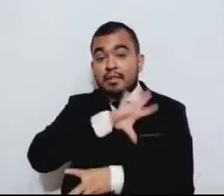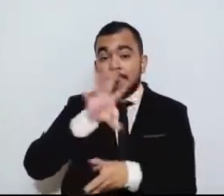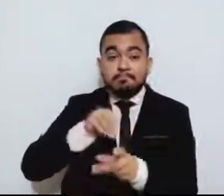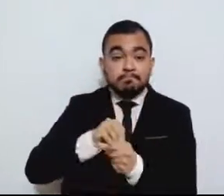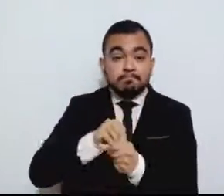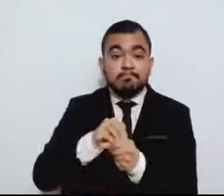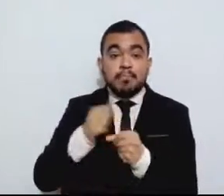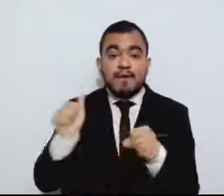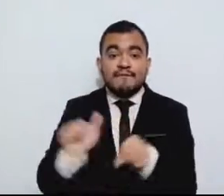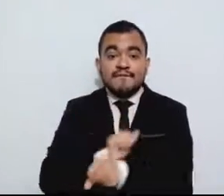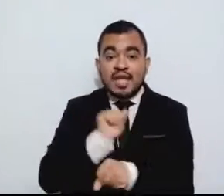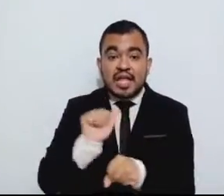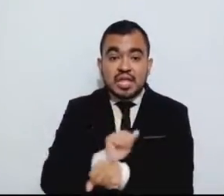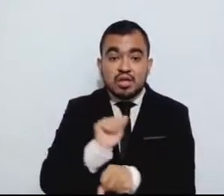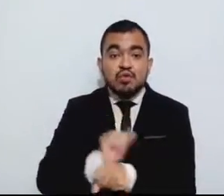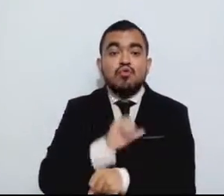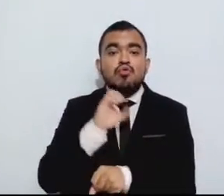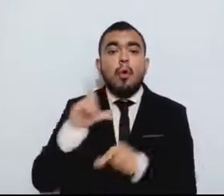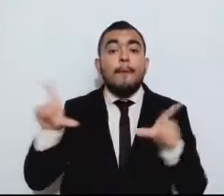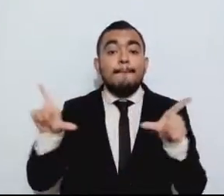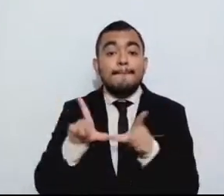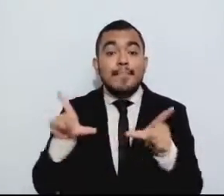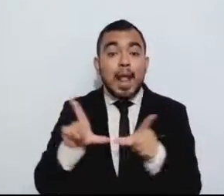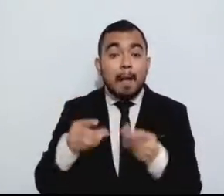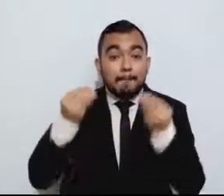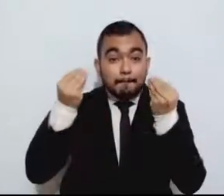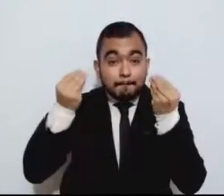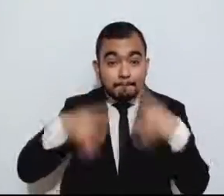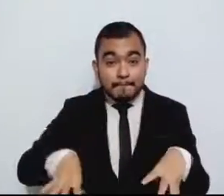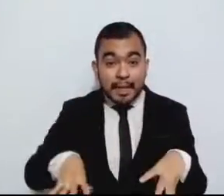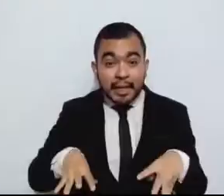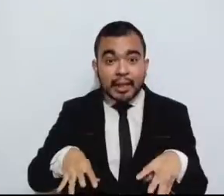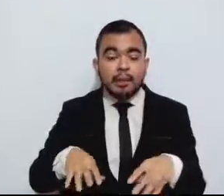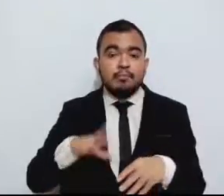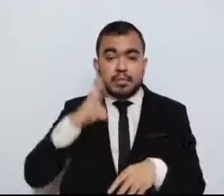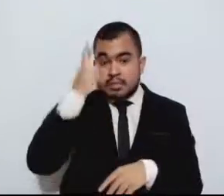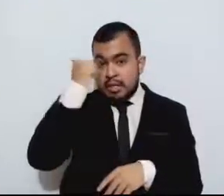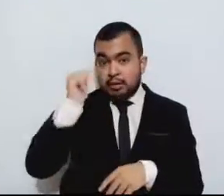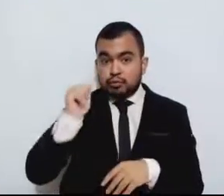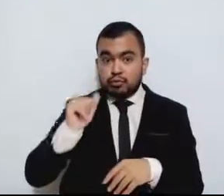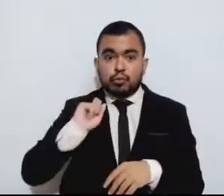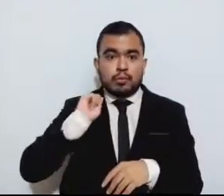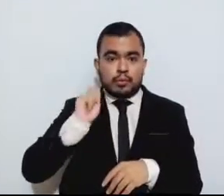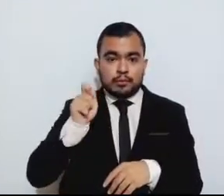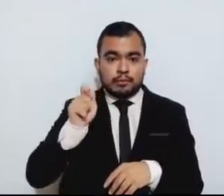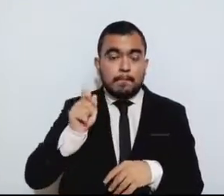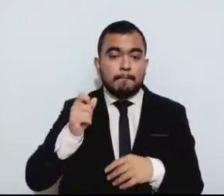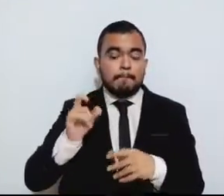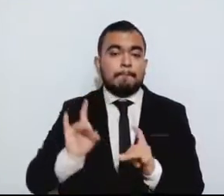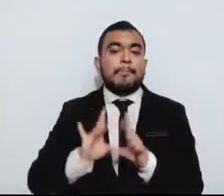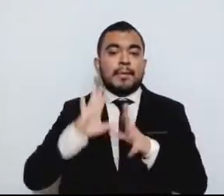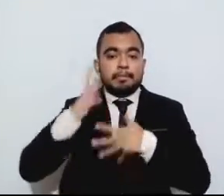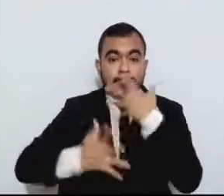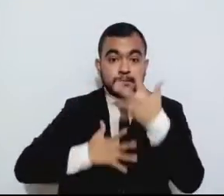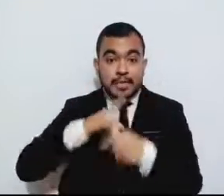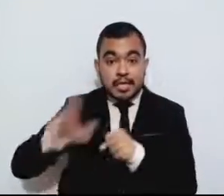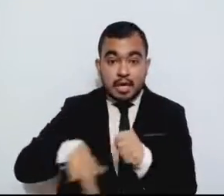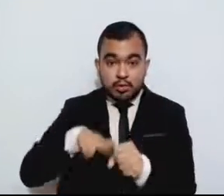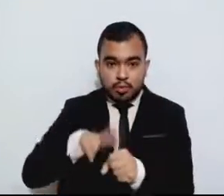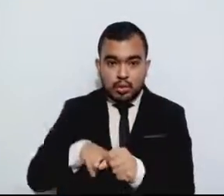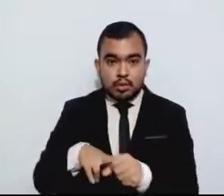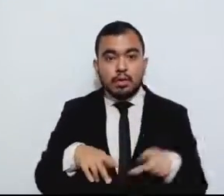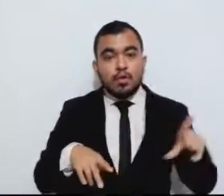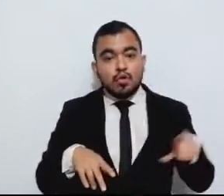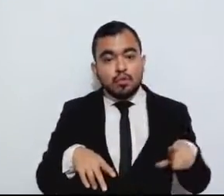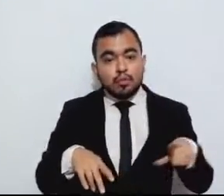vehículos y o placas vehiculares a causa de un desastre natural, el Estado proporcionará un